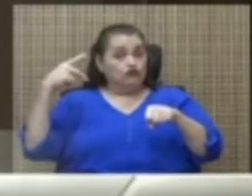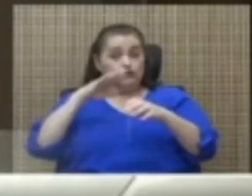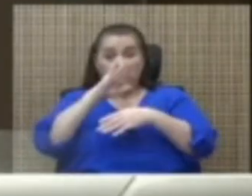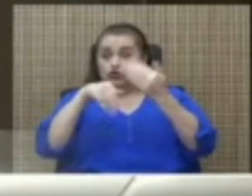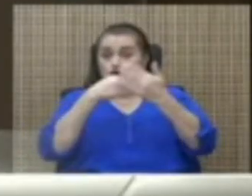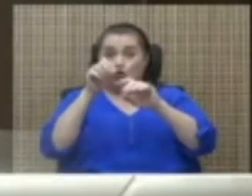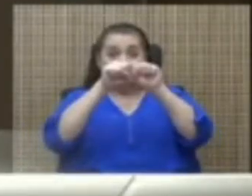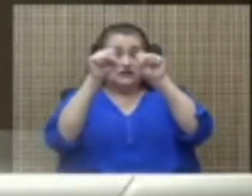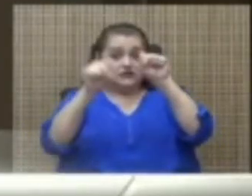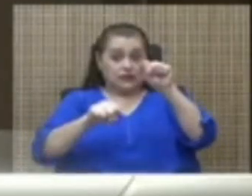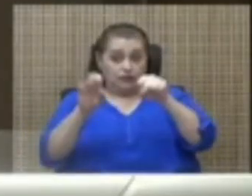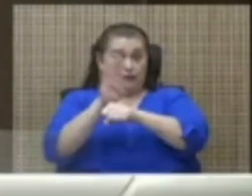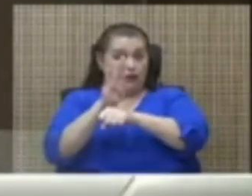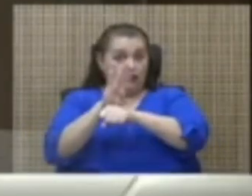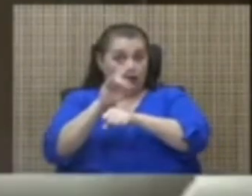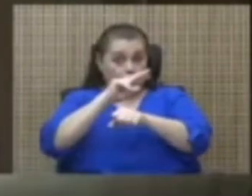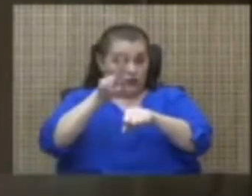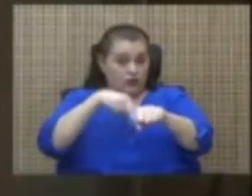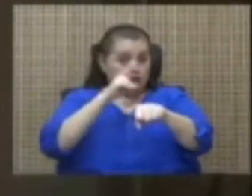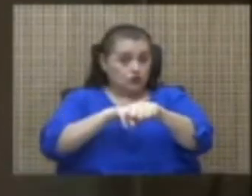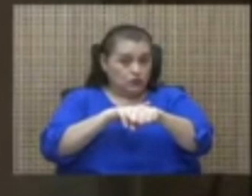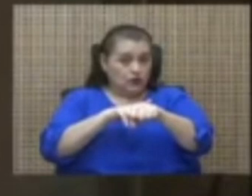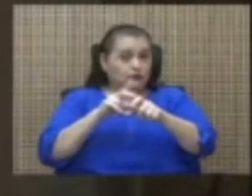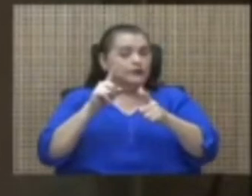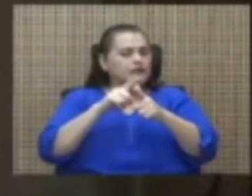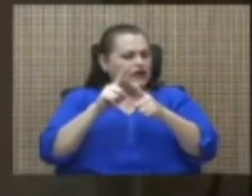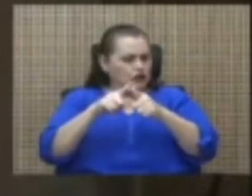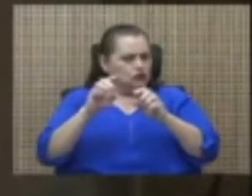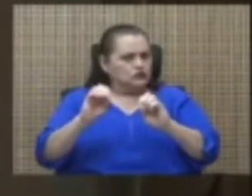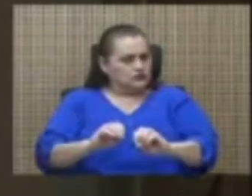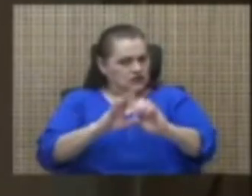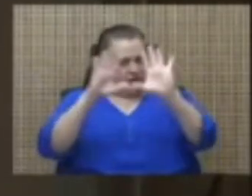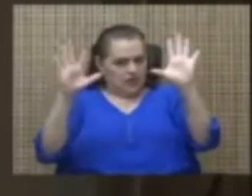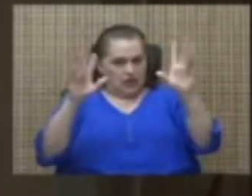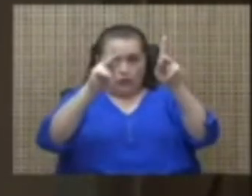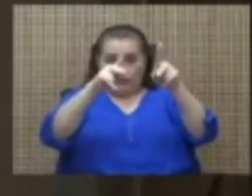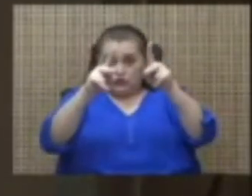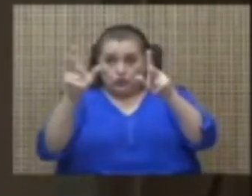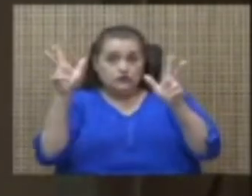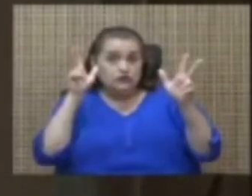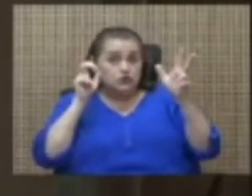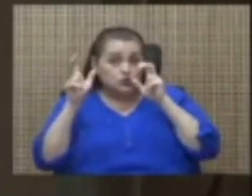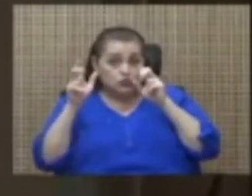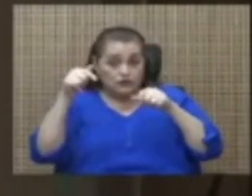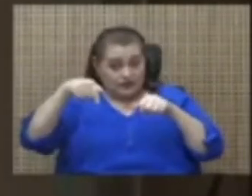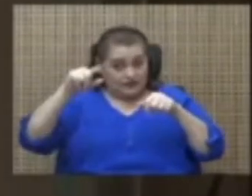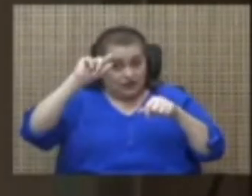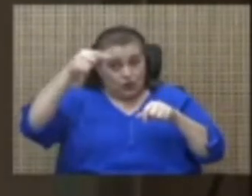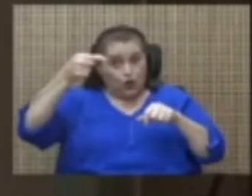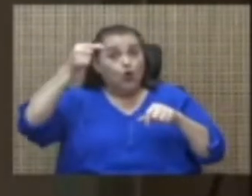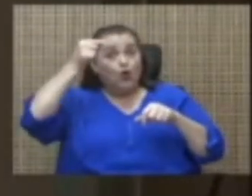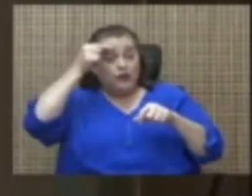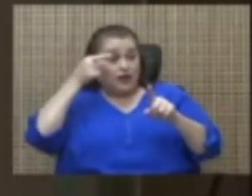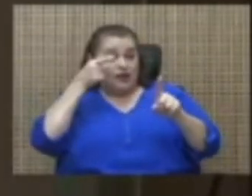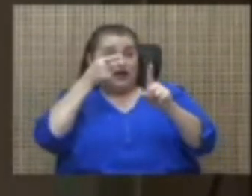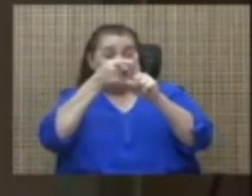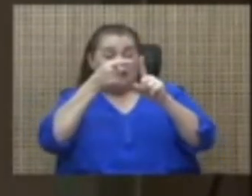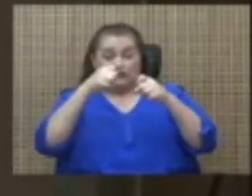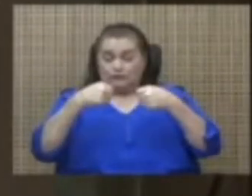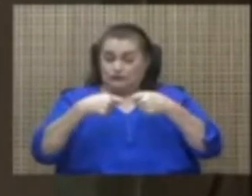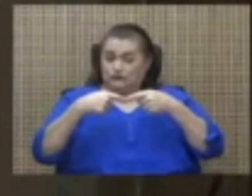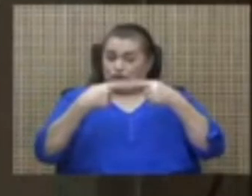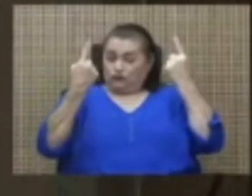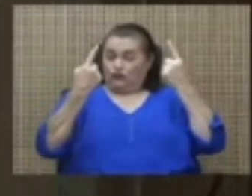sistema bancario nacional. Entonces que le quede claro a quienes nos están escuchando que este gobierno en aras de un revanchismo político